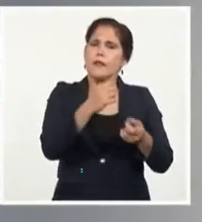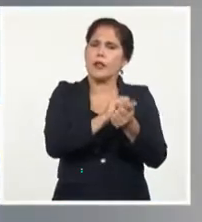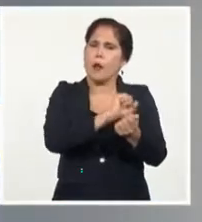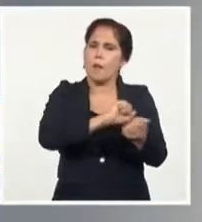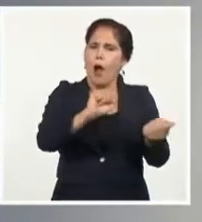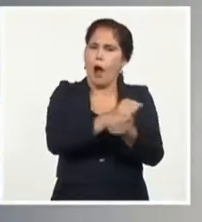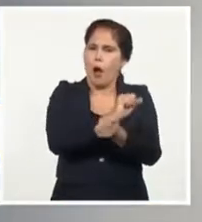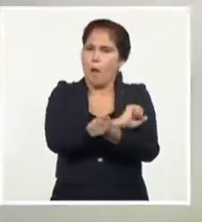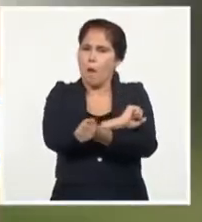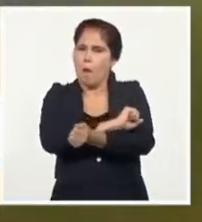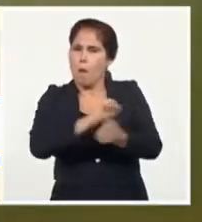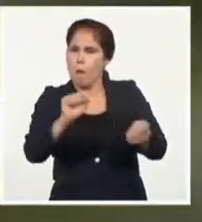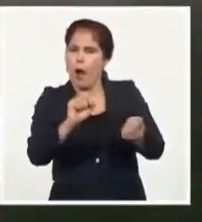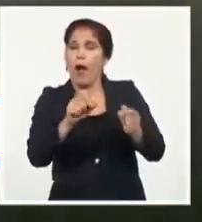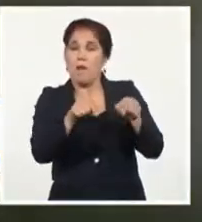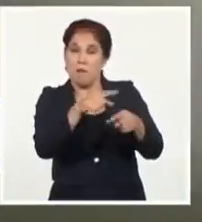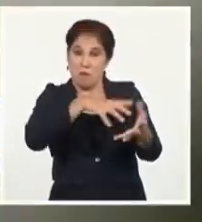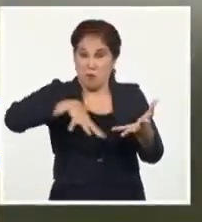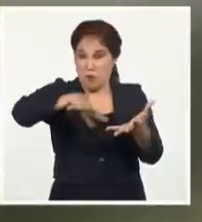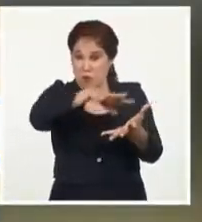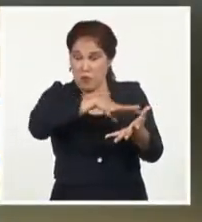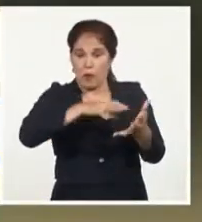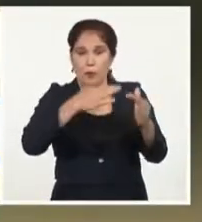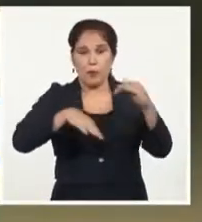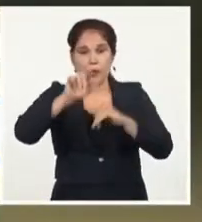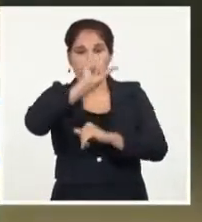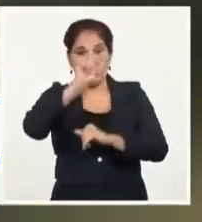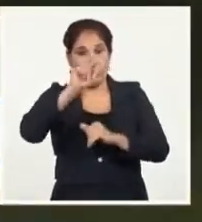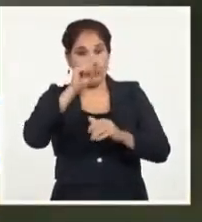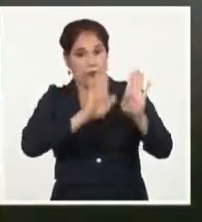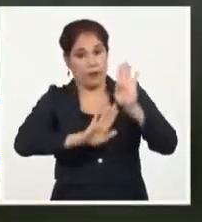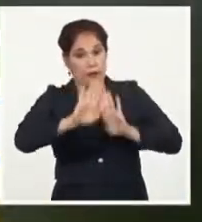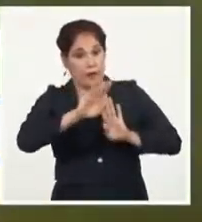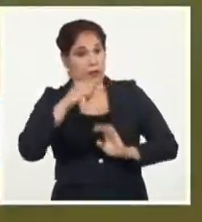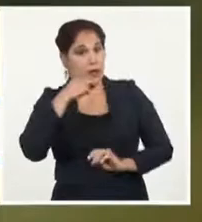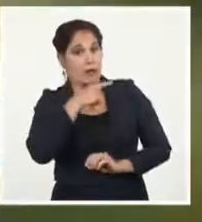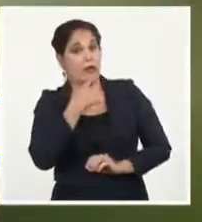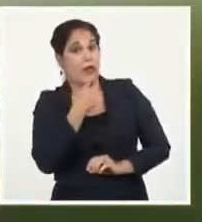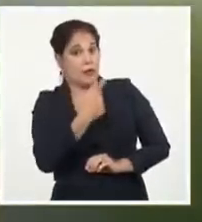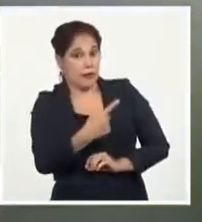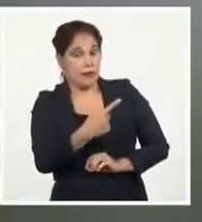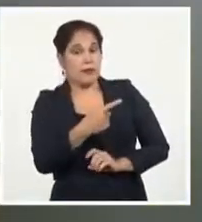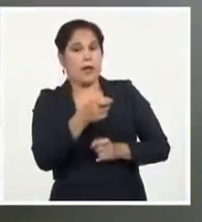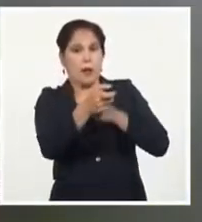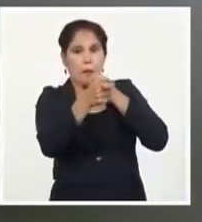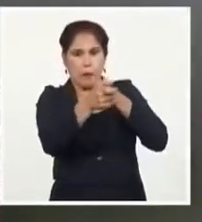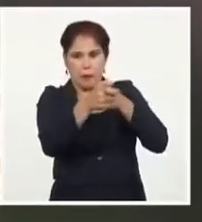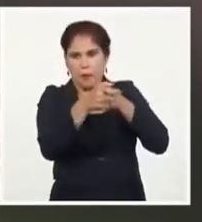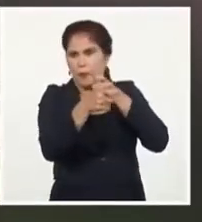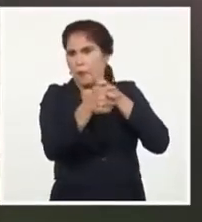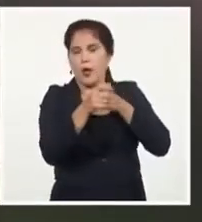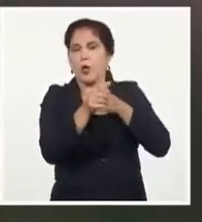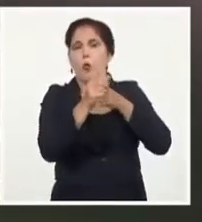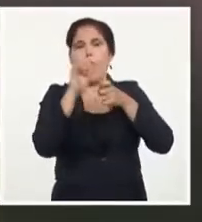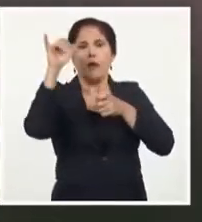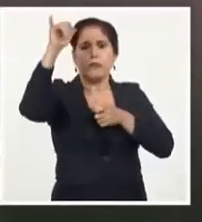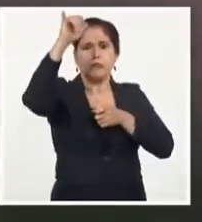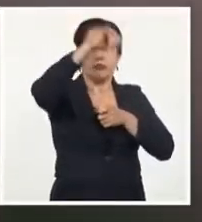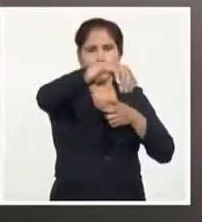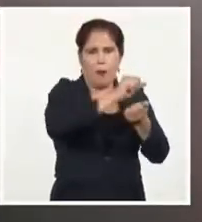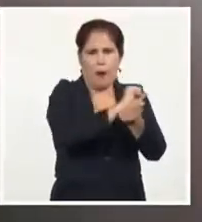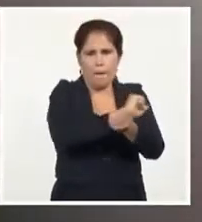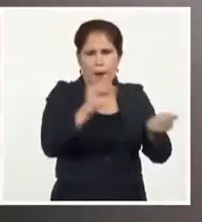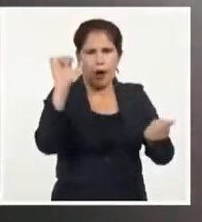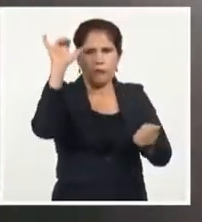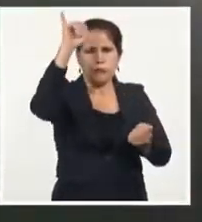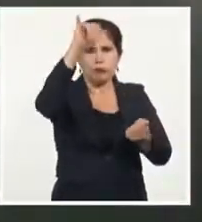localidad al oeste de esa región. El Ministerio de Defensa de Rusia confirmó que varias municiones de aeronaves detonaron en